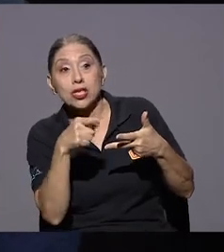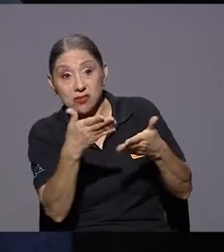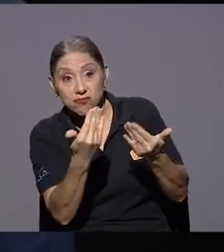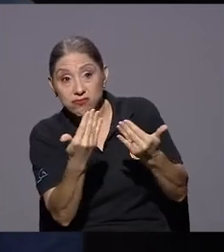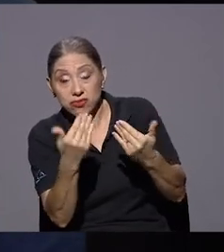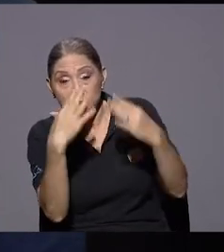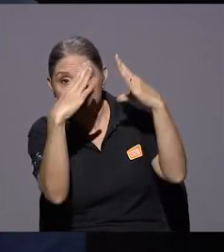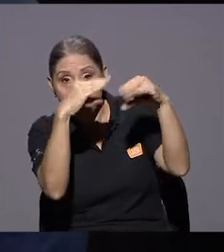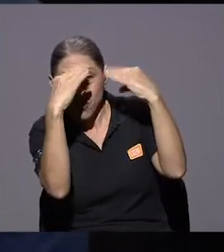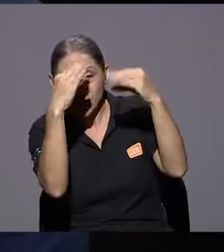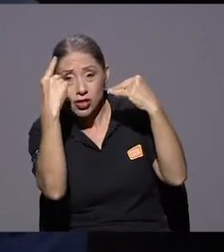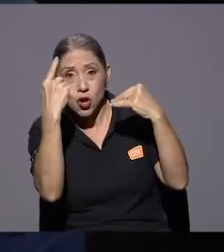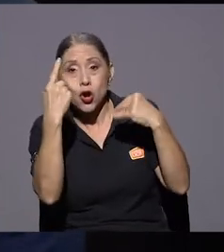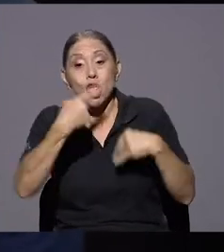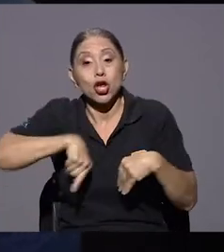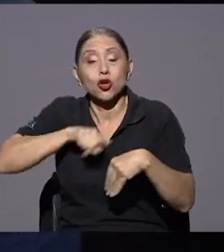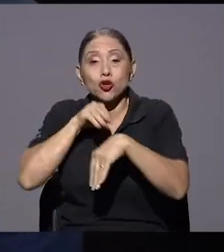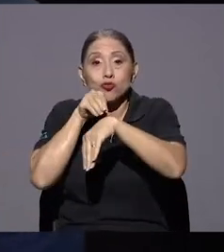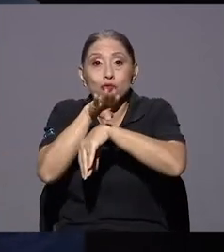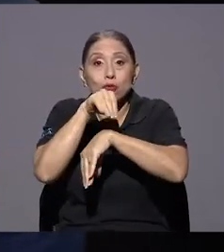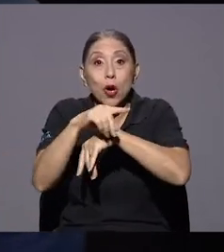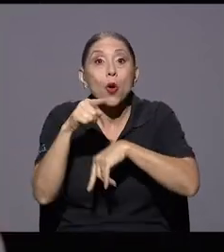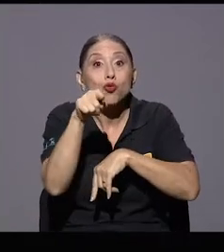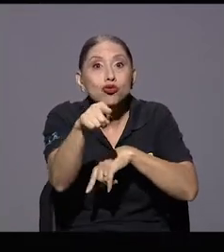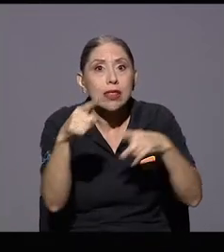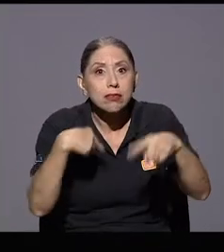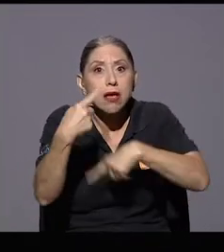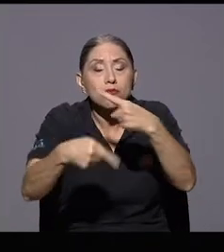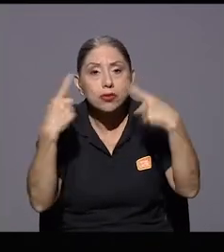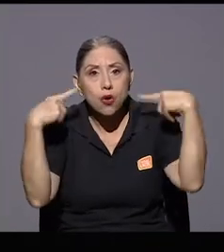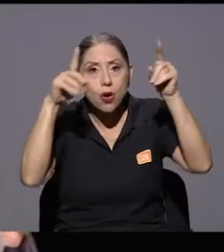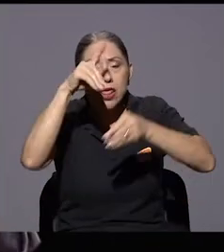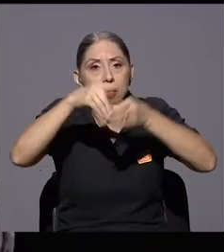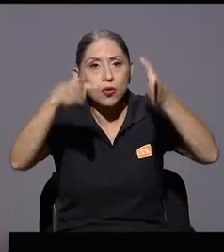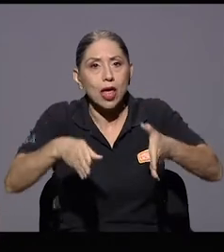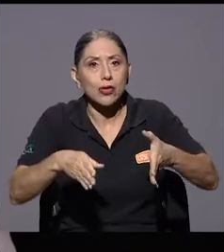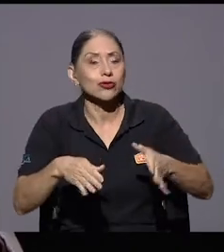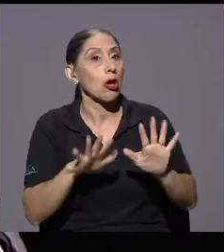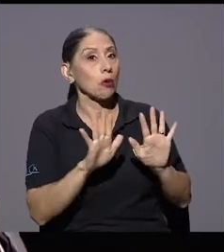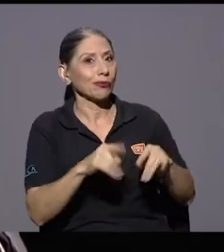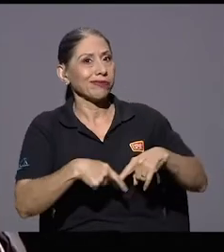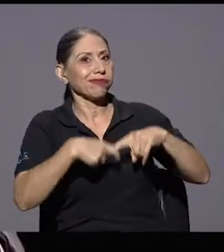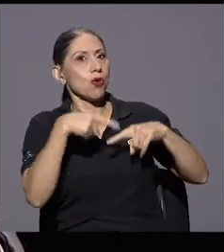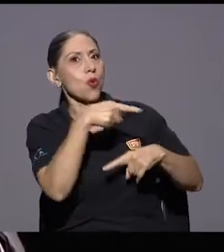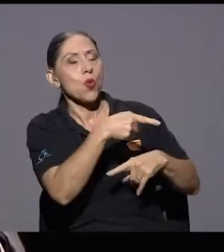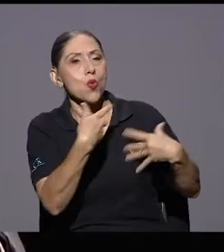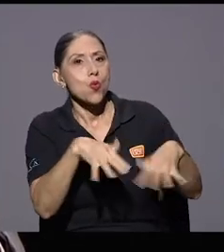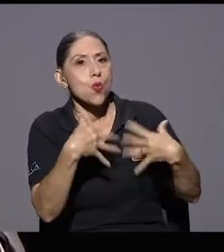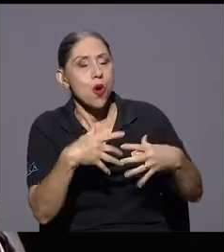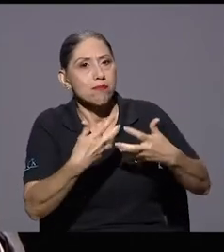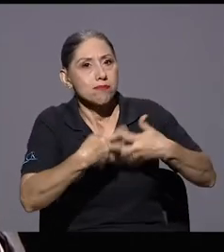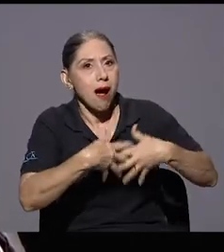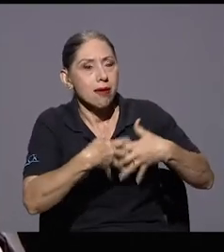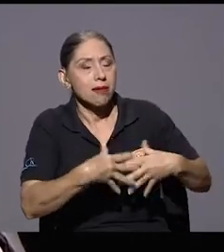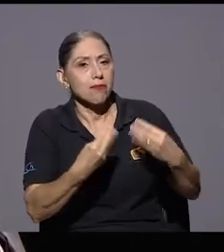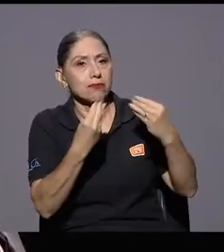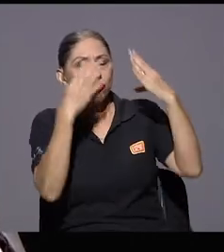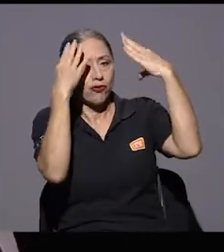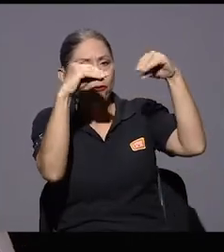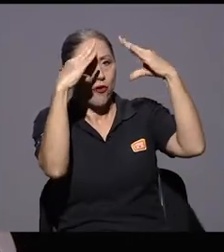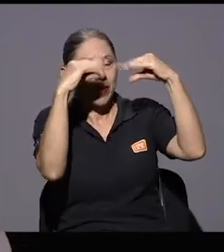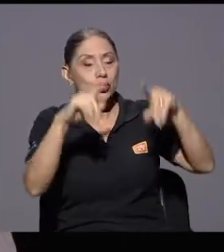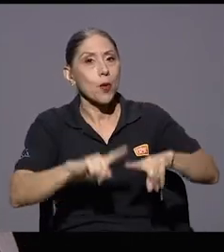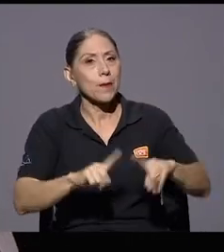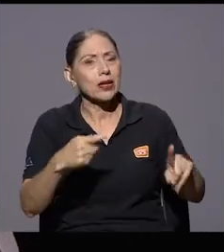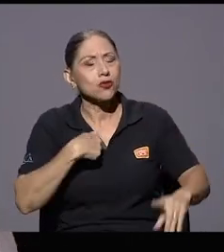ellos asesorarlos para llegar a ser diputados me quiero quedar con eso Gustavo es una máquina tiene demasiada información de frente pero